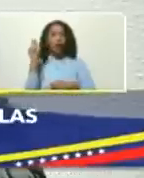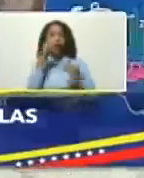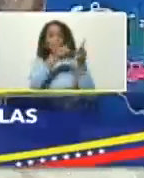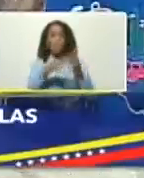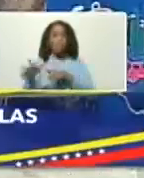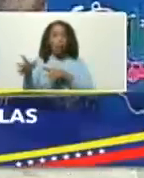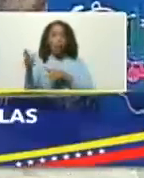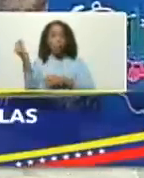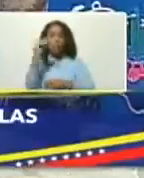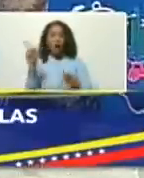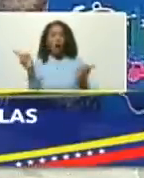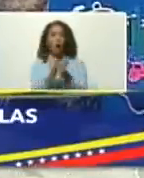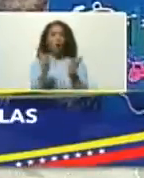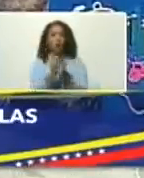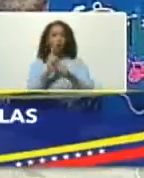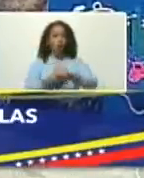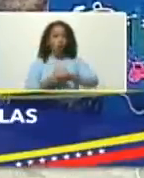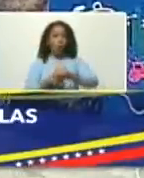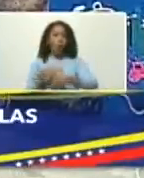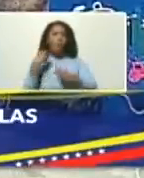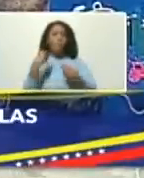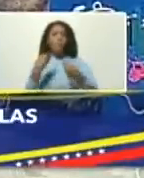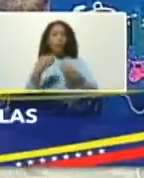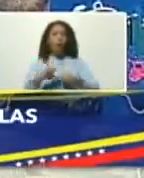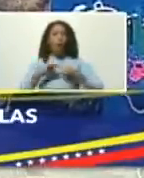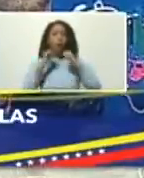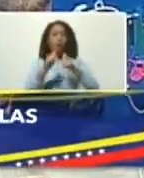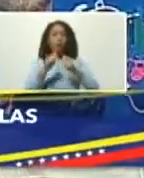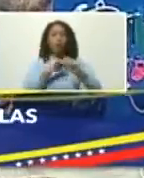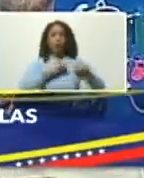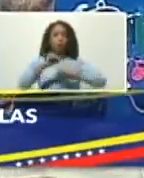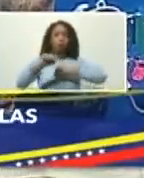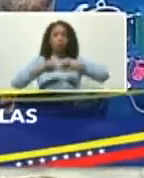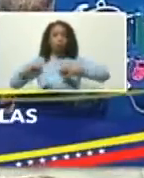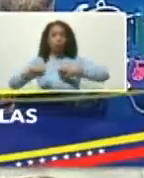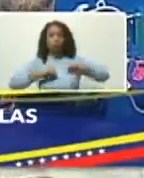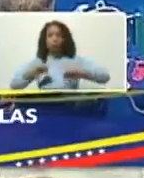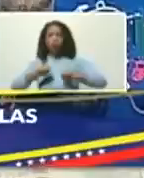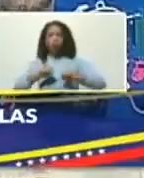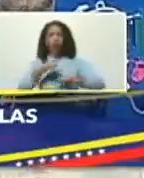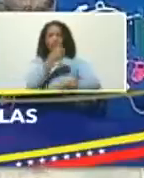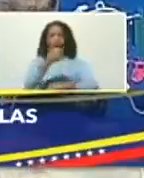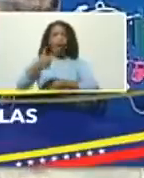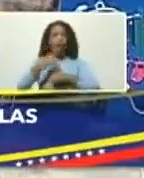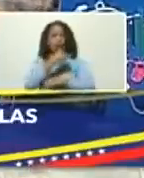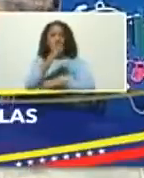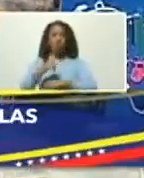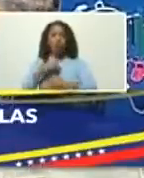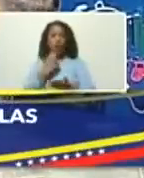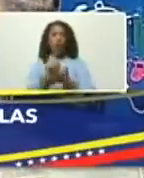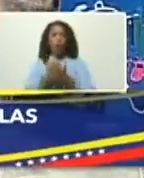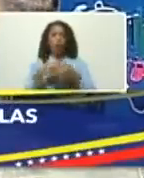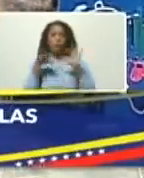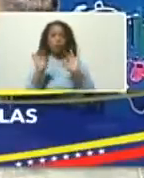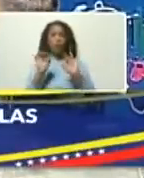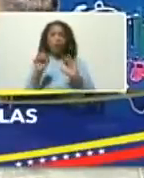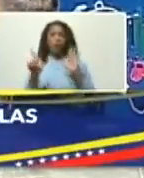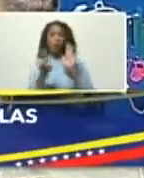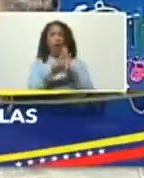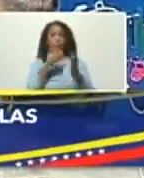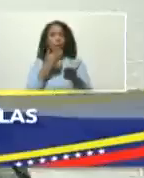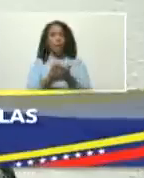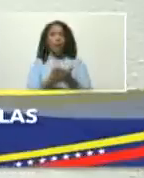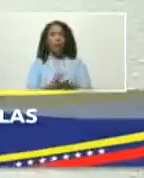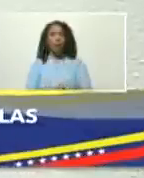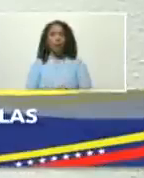plazo más breve posible para que empecemos a motorizar cada zona económica especial la ley permite